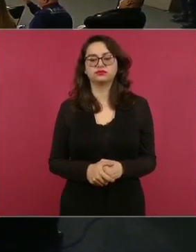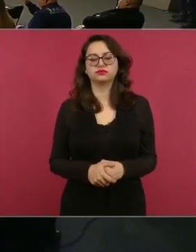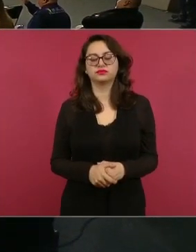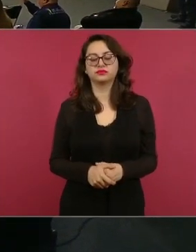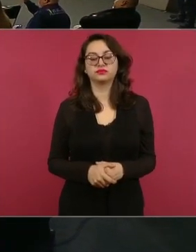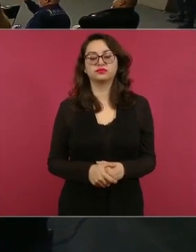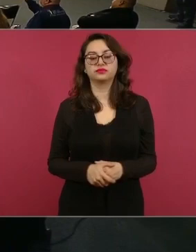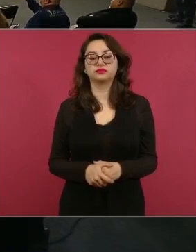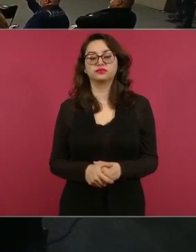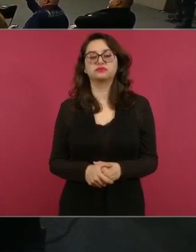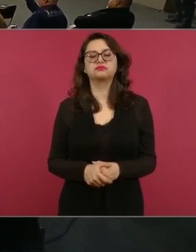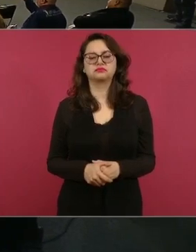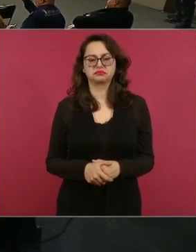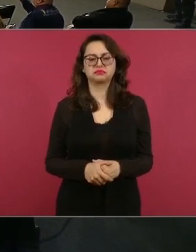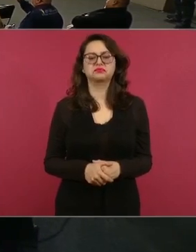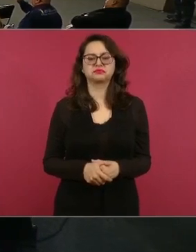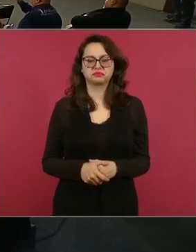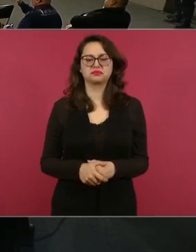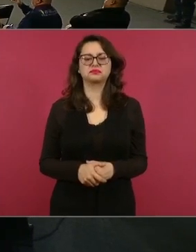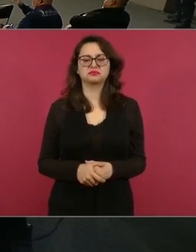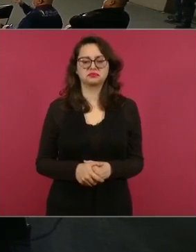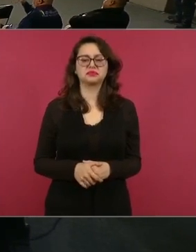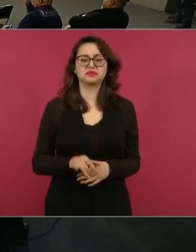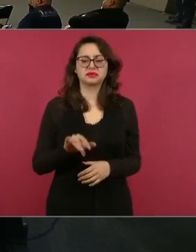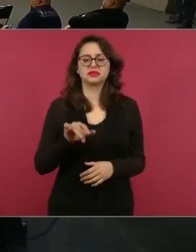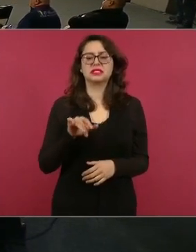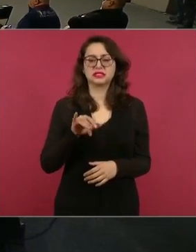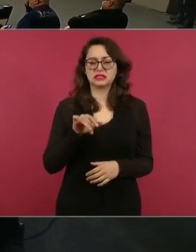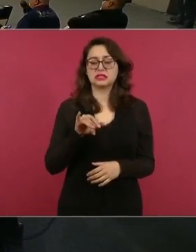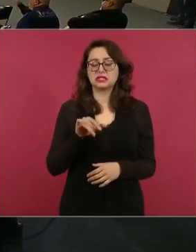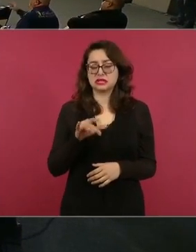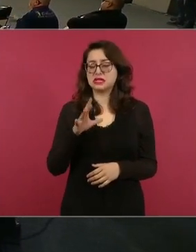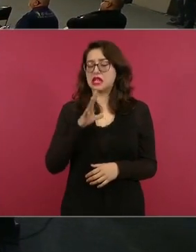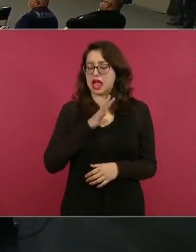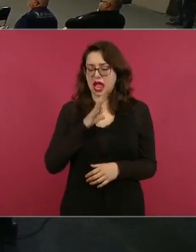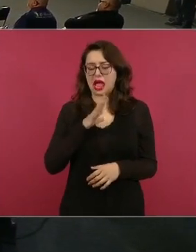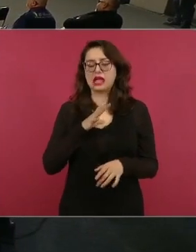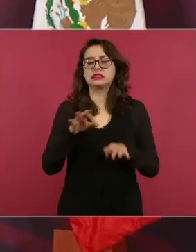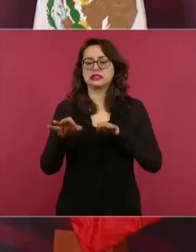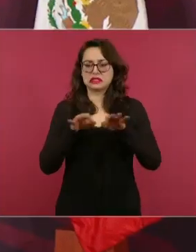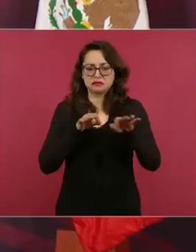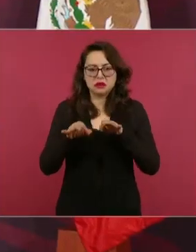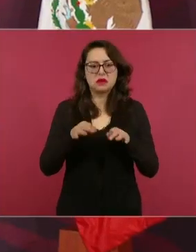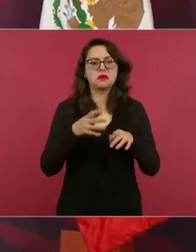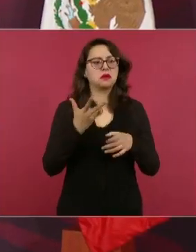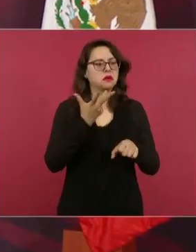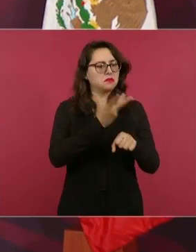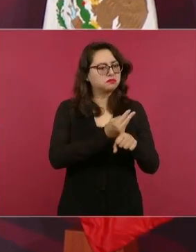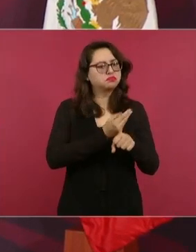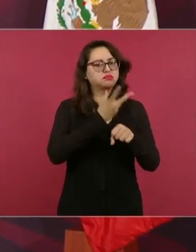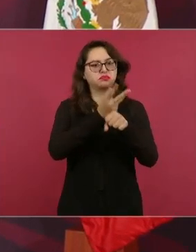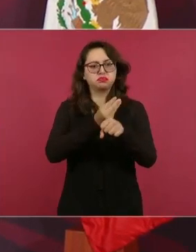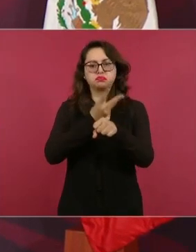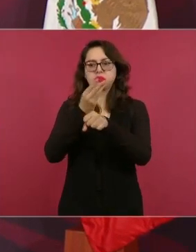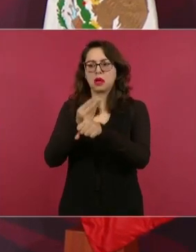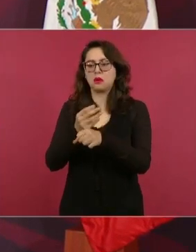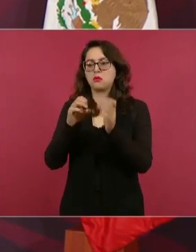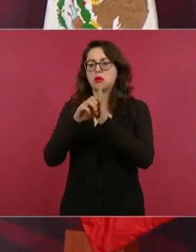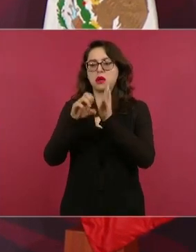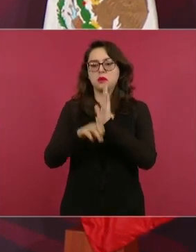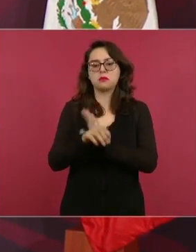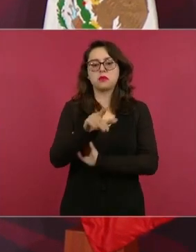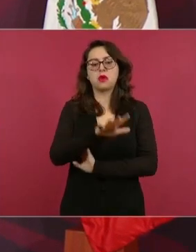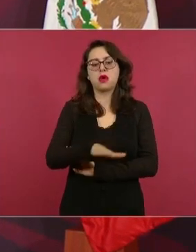sí sí esa escollera de Salina Cruz que se hizo que está por terminarse que es un kilómetro